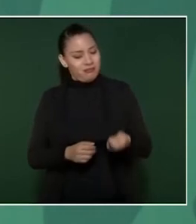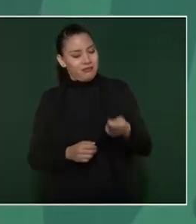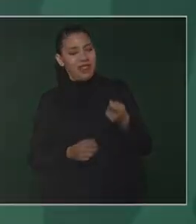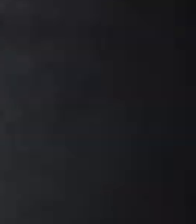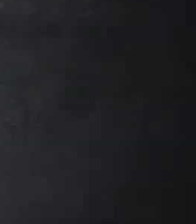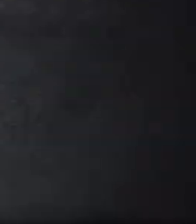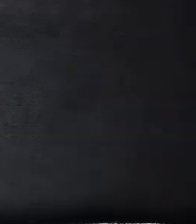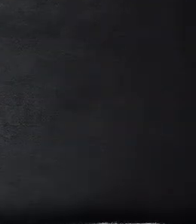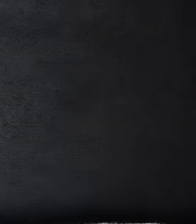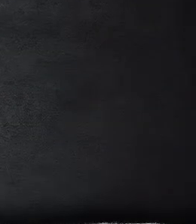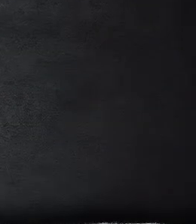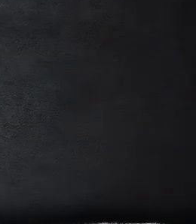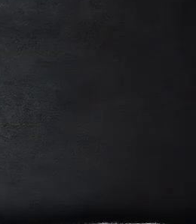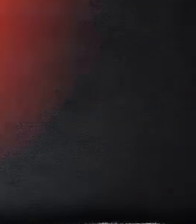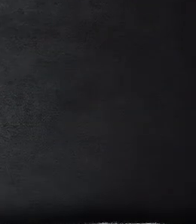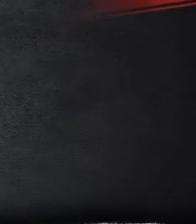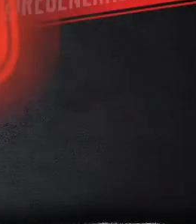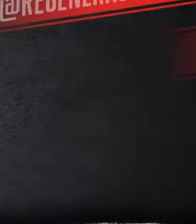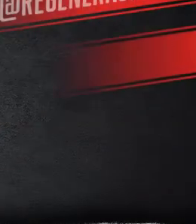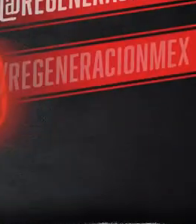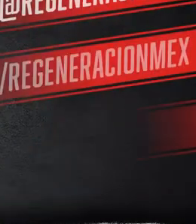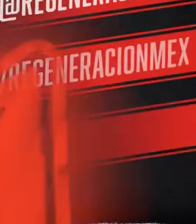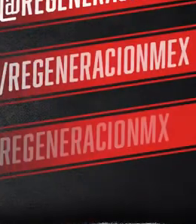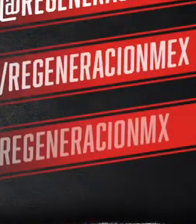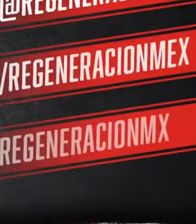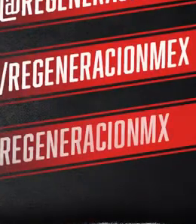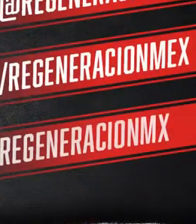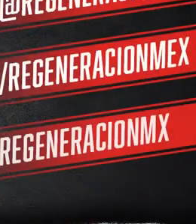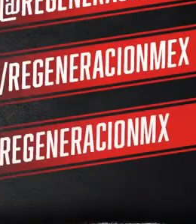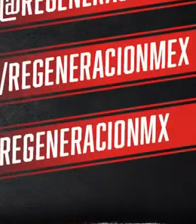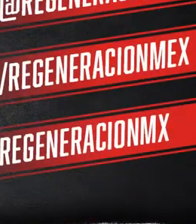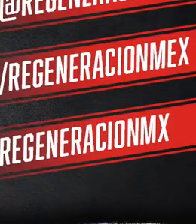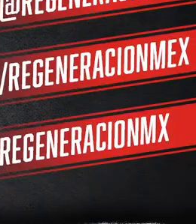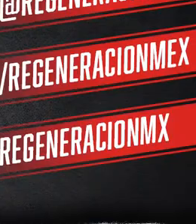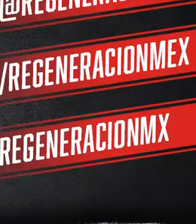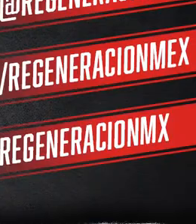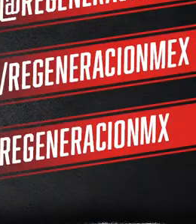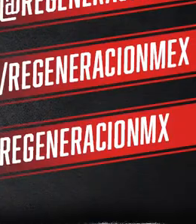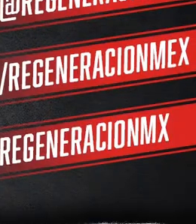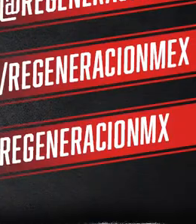algunos. Tamaulipas Tamaulipas Tamaulipas Tamaulipas